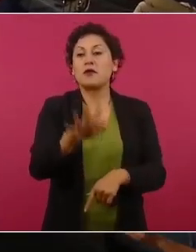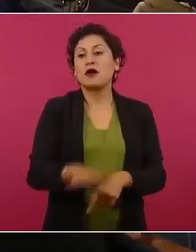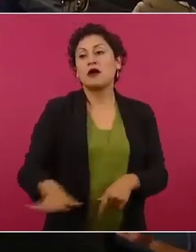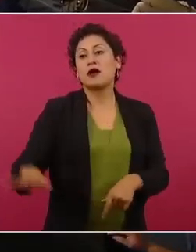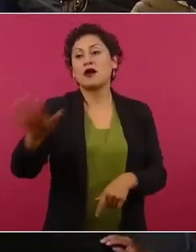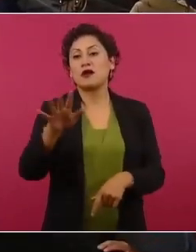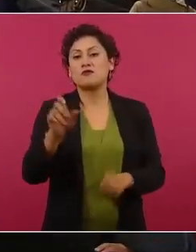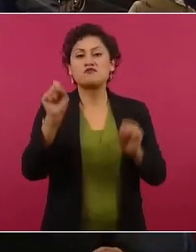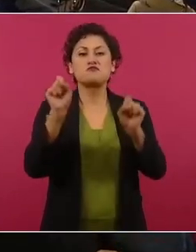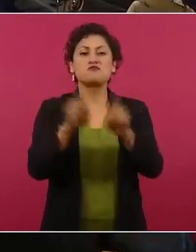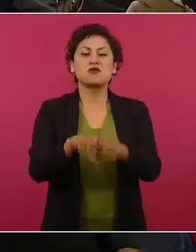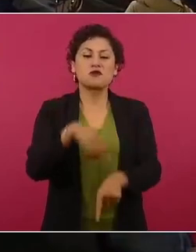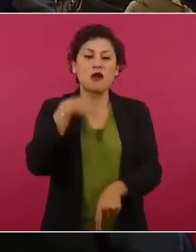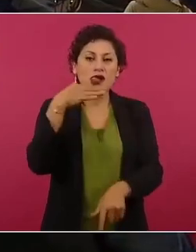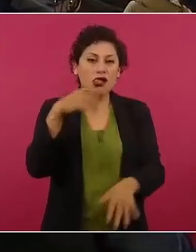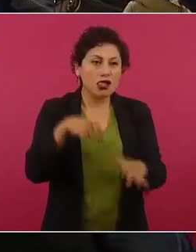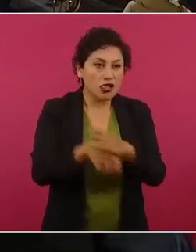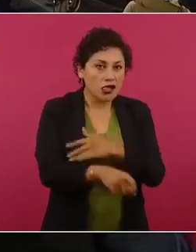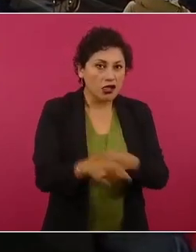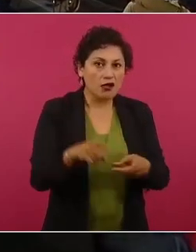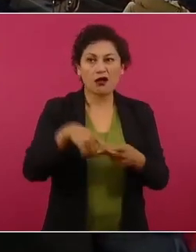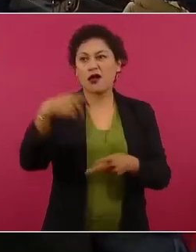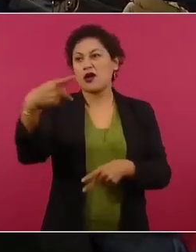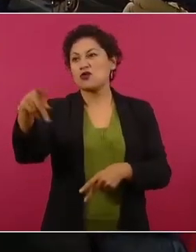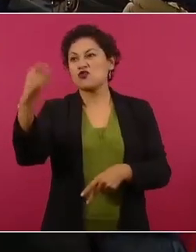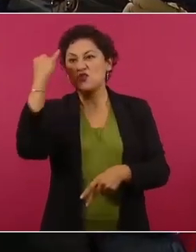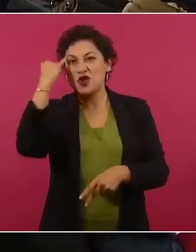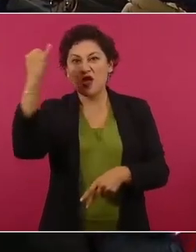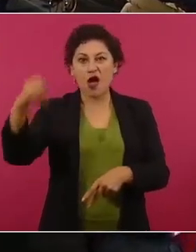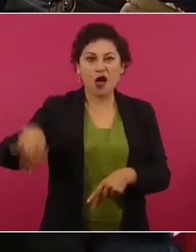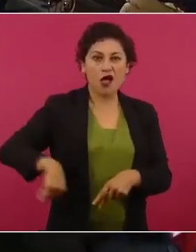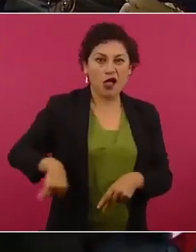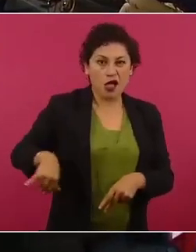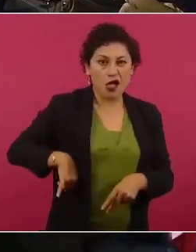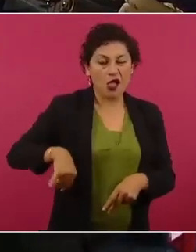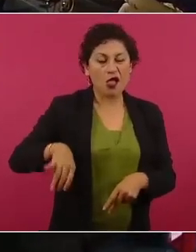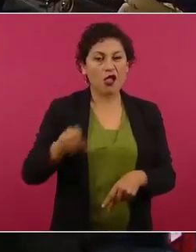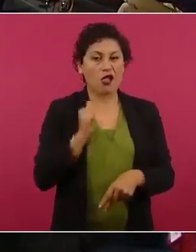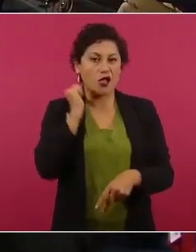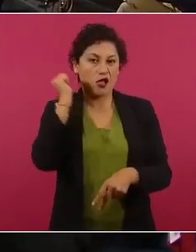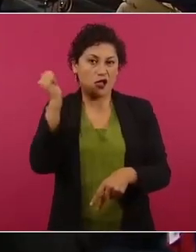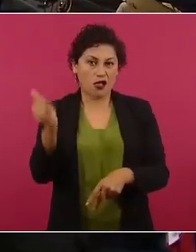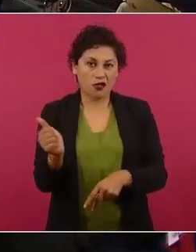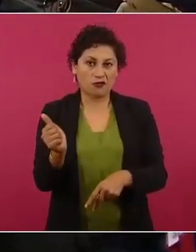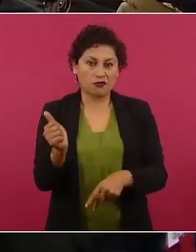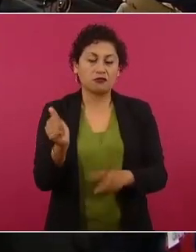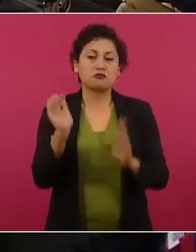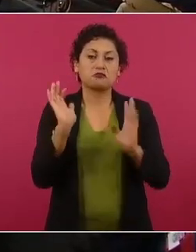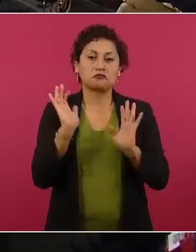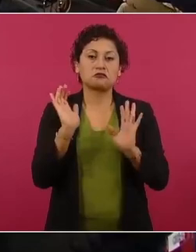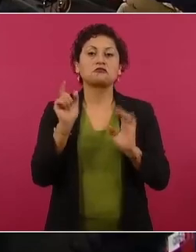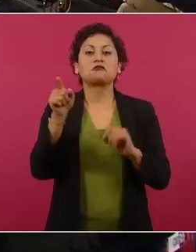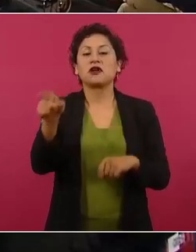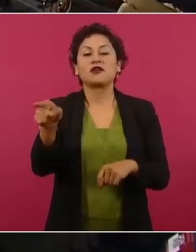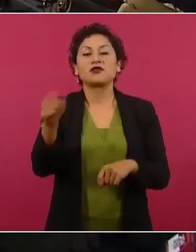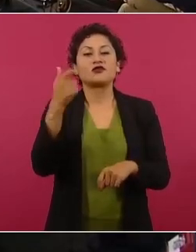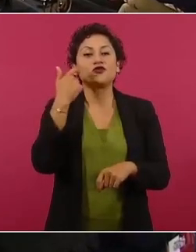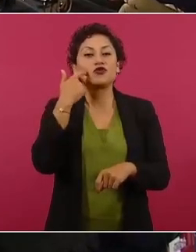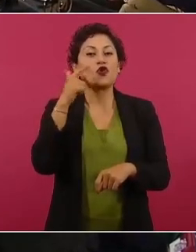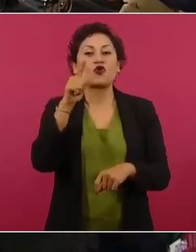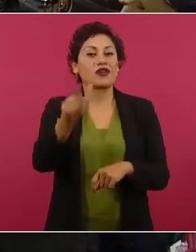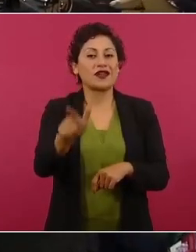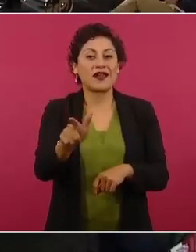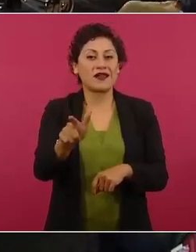impedían que fuese rápido la